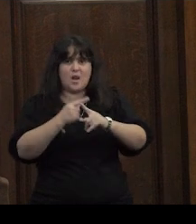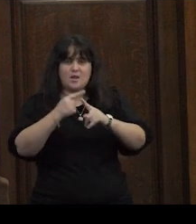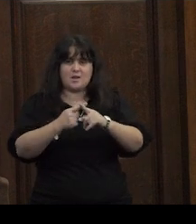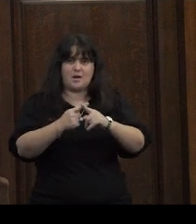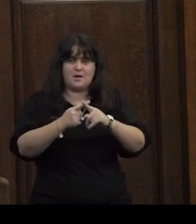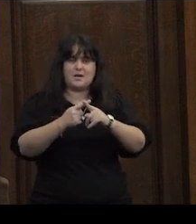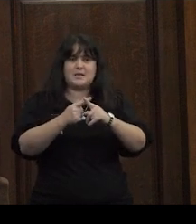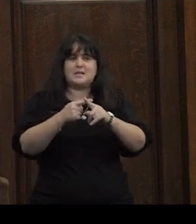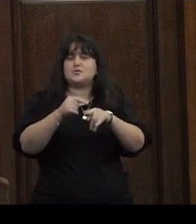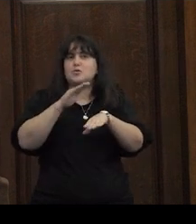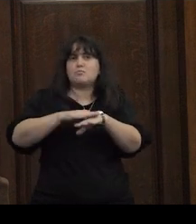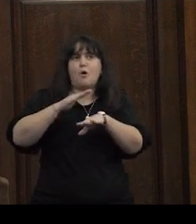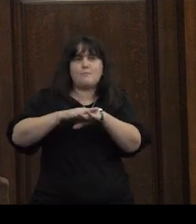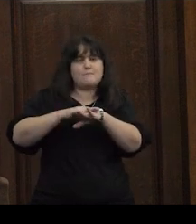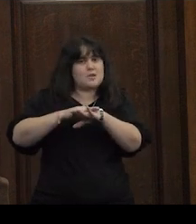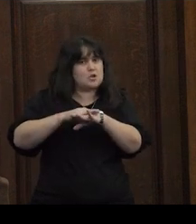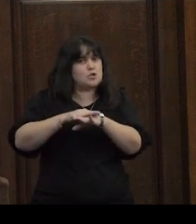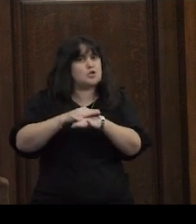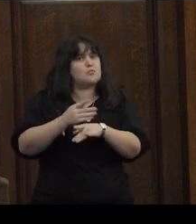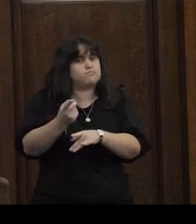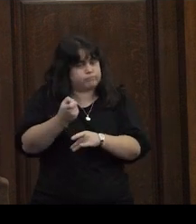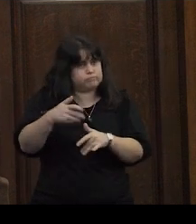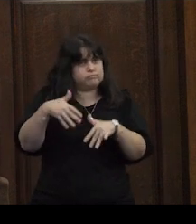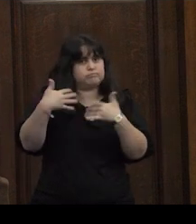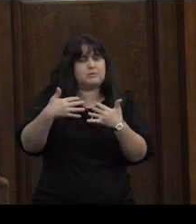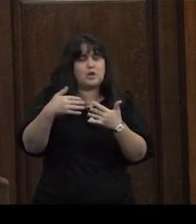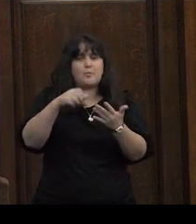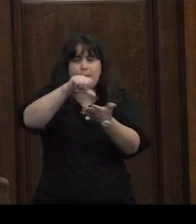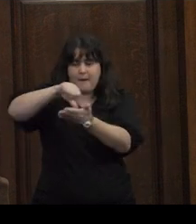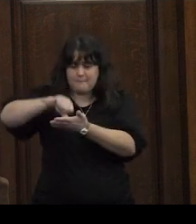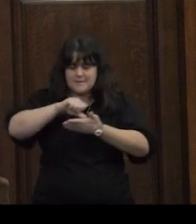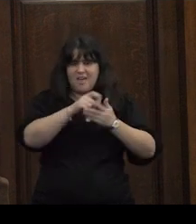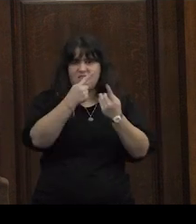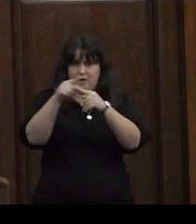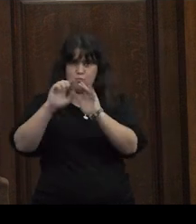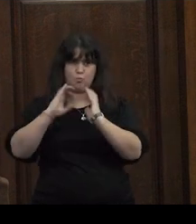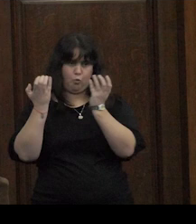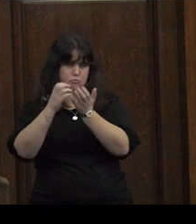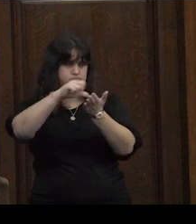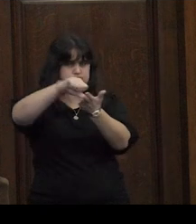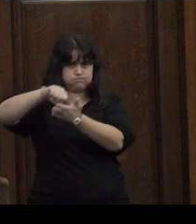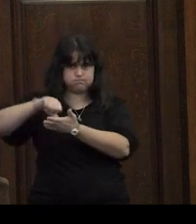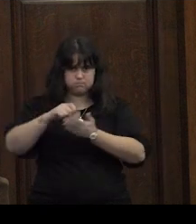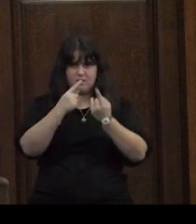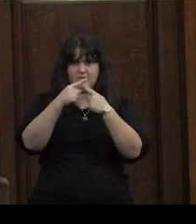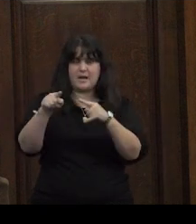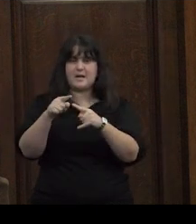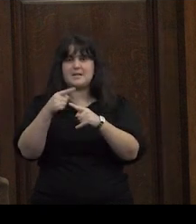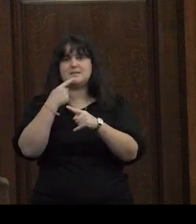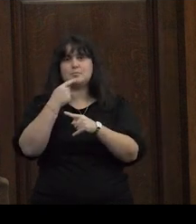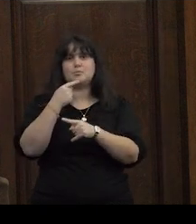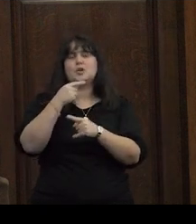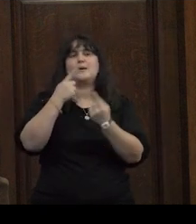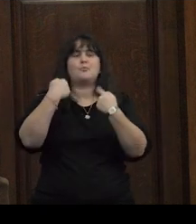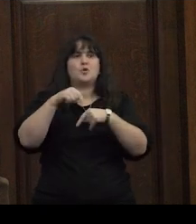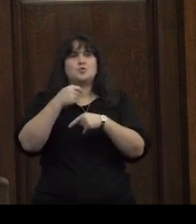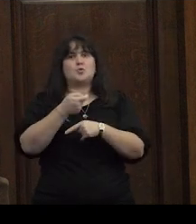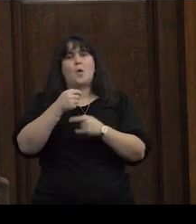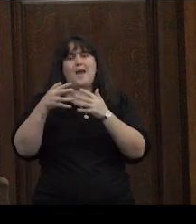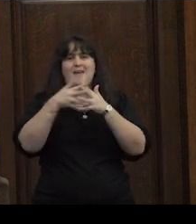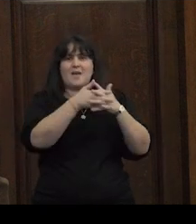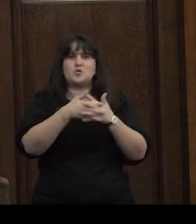en un momento de fuerte activismo feminista en distintos países del mundo esto del Me Too o en España